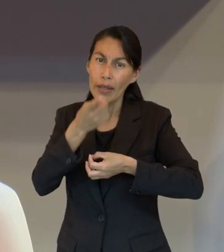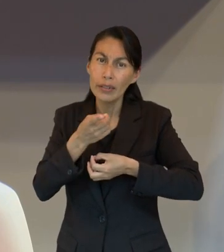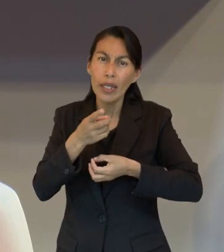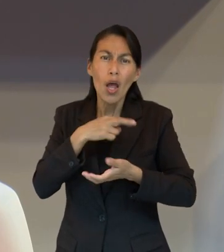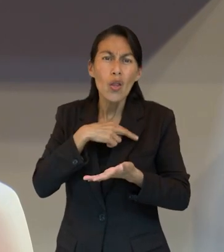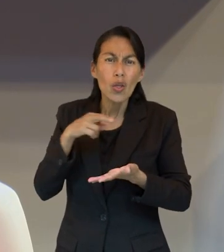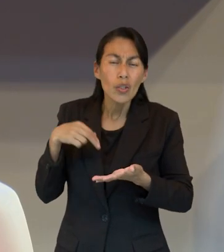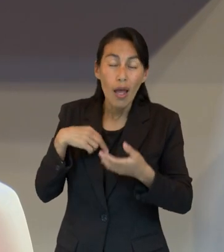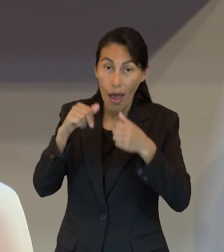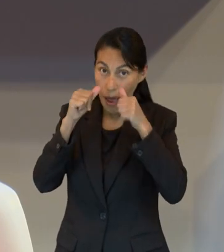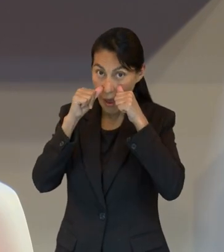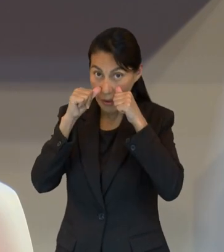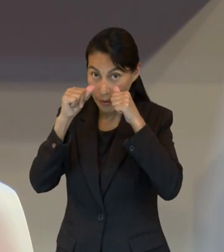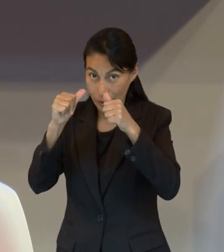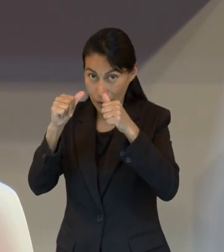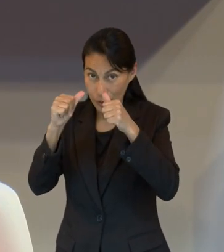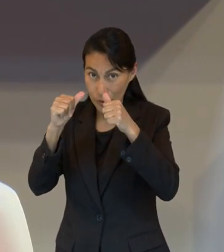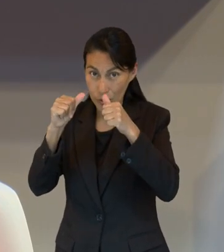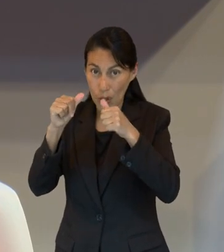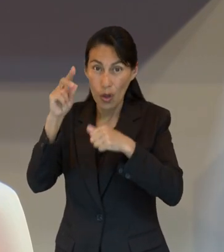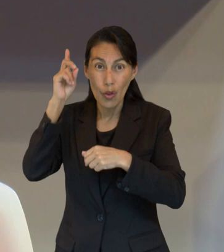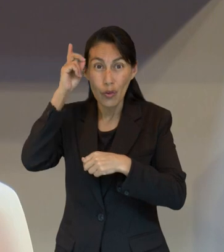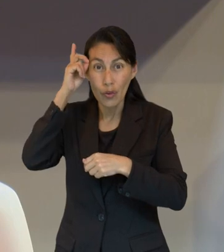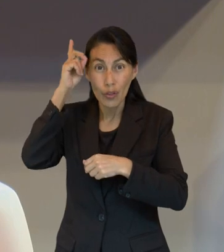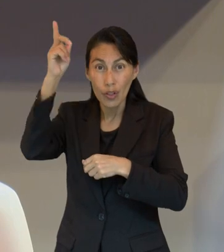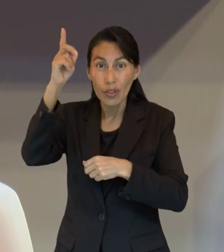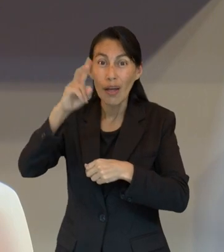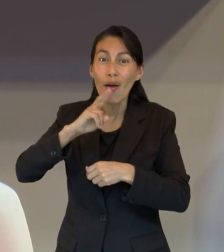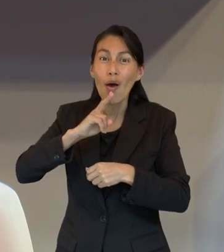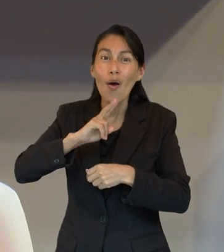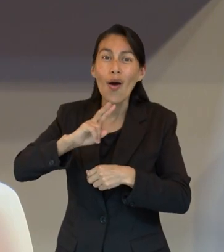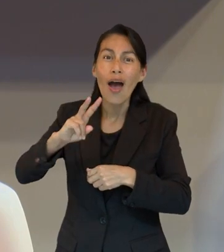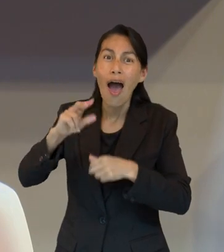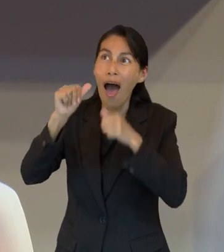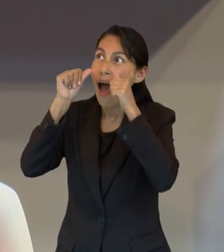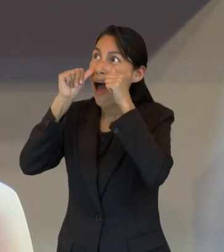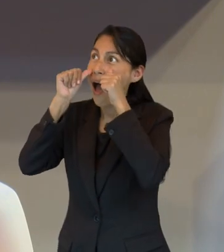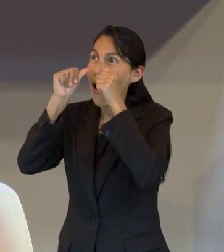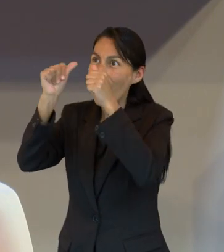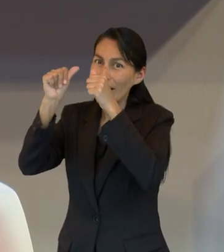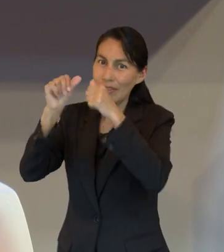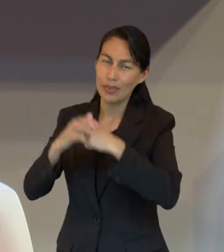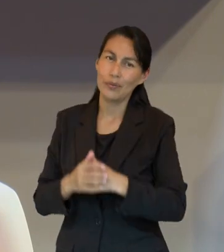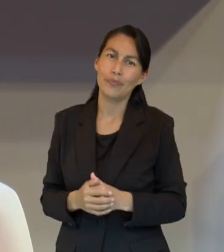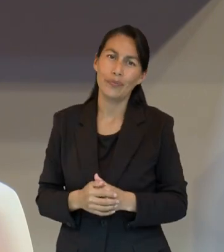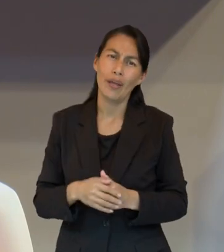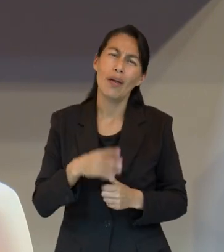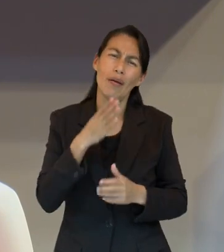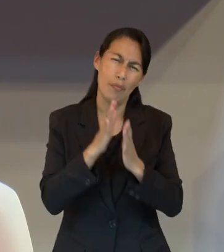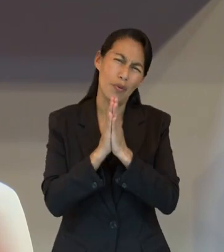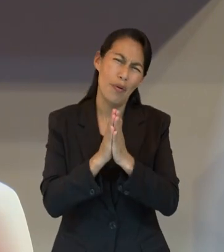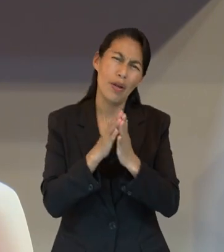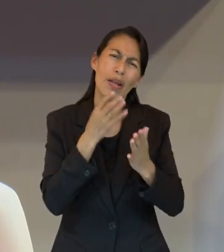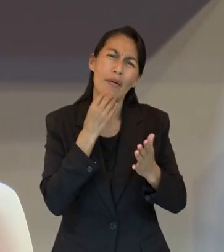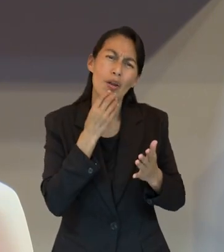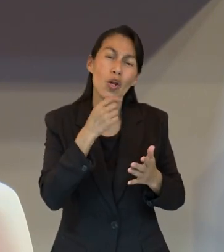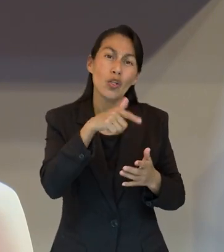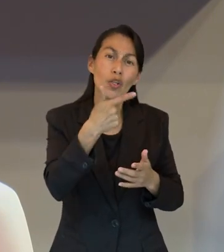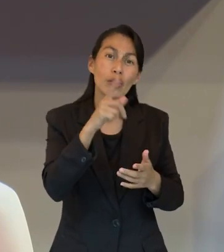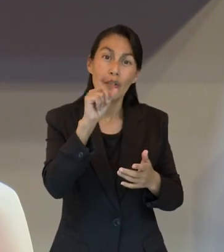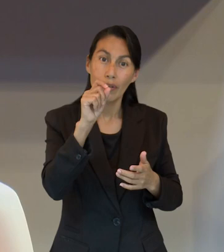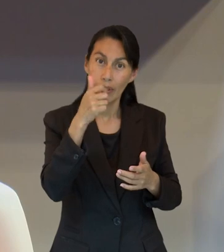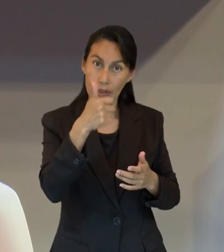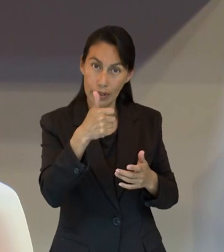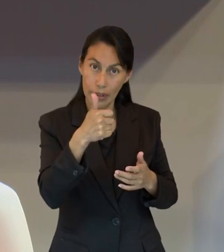advierte que también debemos de prestar atención a la voz de Dios. Porque en Hebreos 12.26, si alguien le puede dar